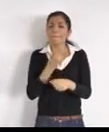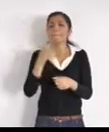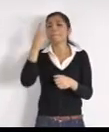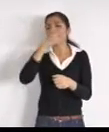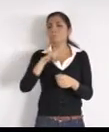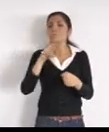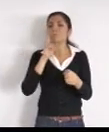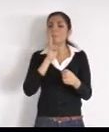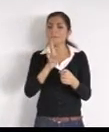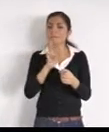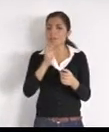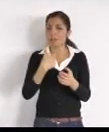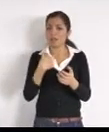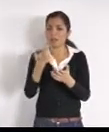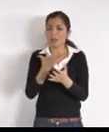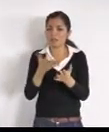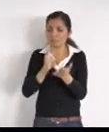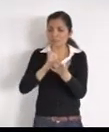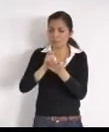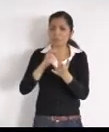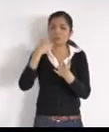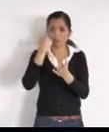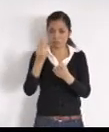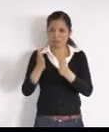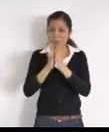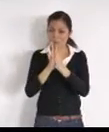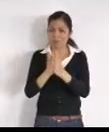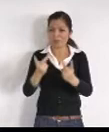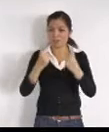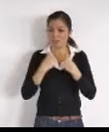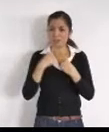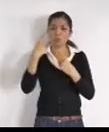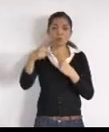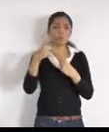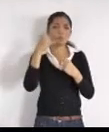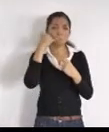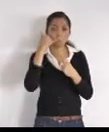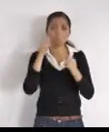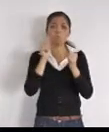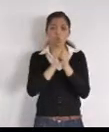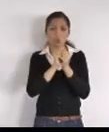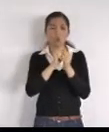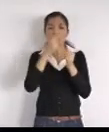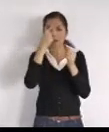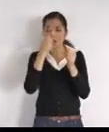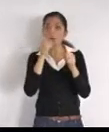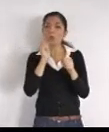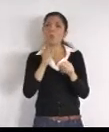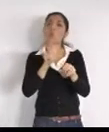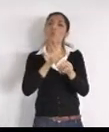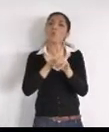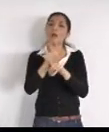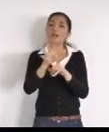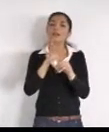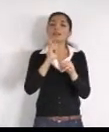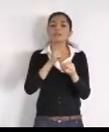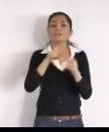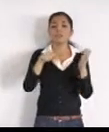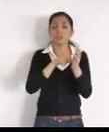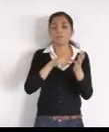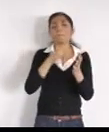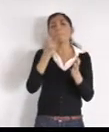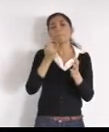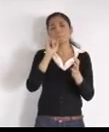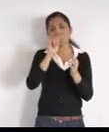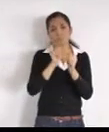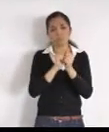informo, directamente, cuál es el caso, pero ya trabajamos, en la construcción, de este colector, Julio César Ramírez, Lozano,